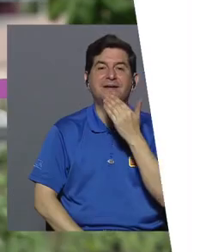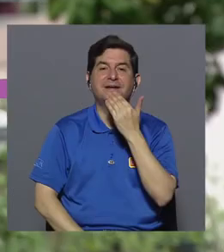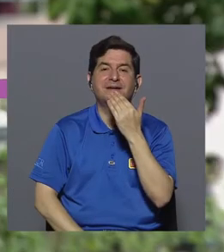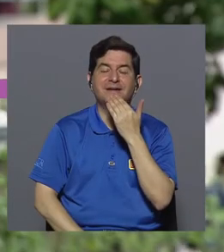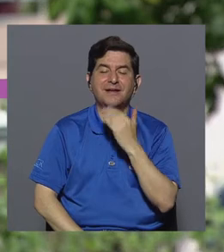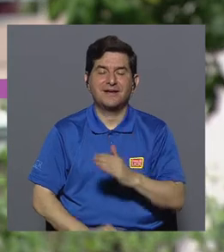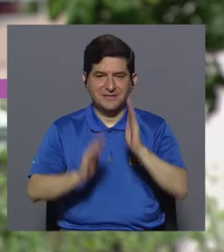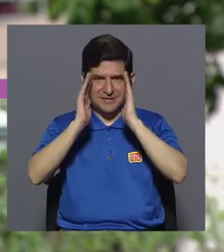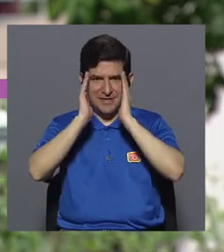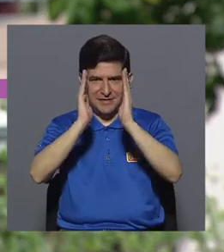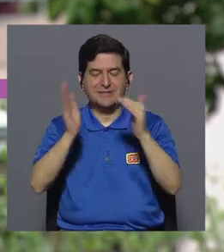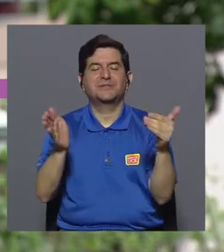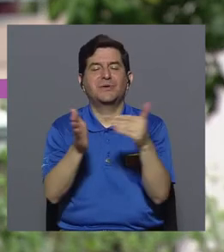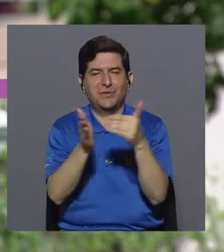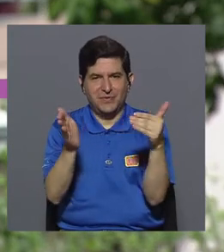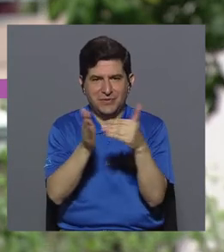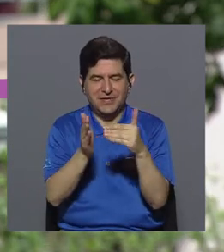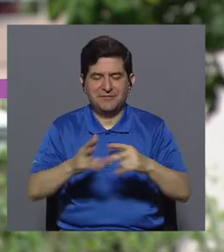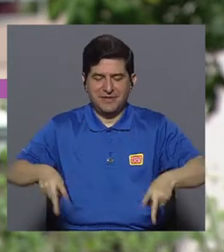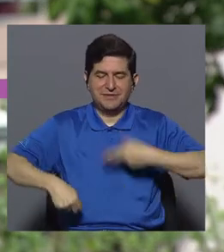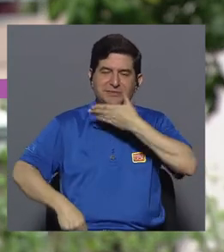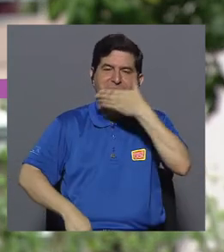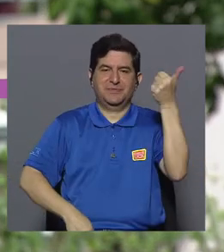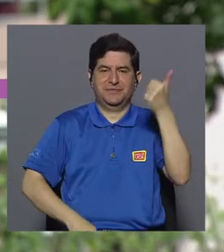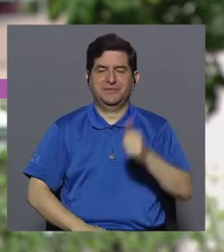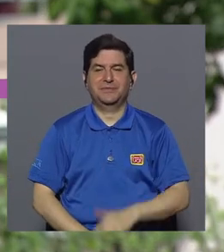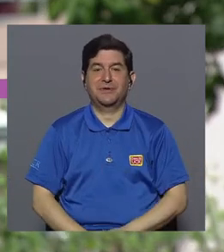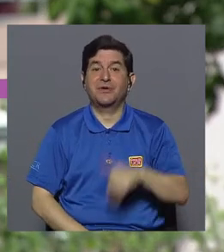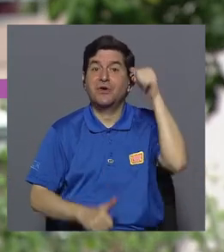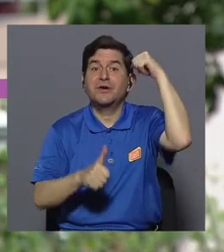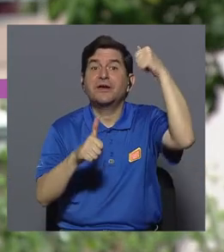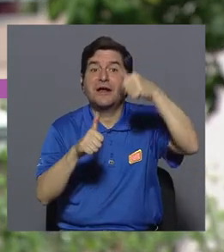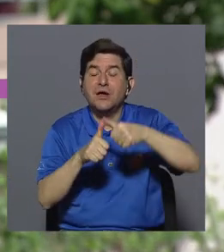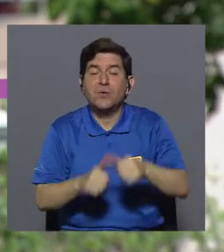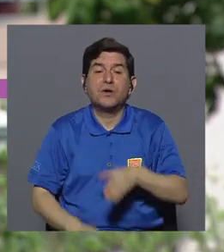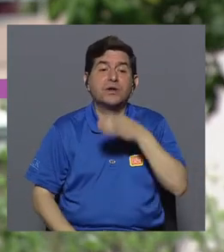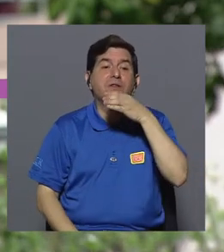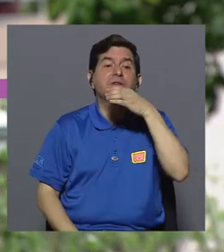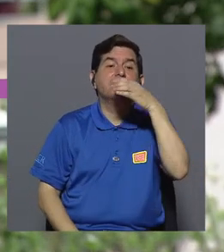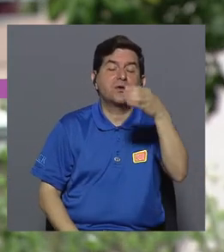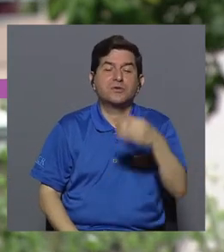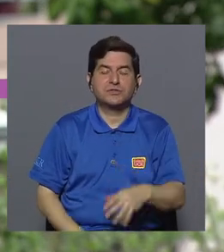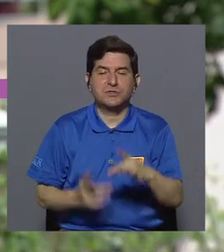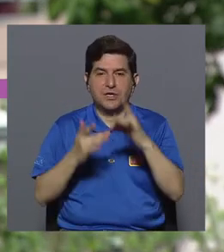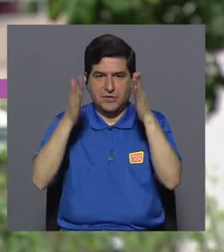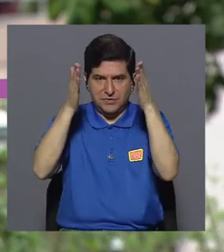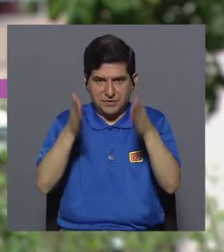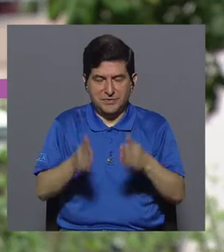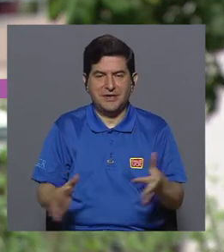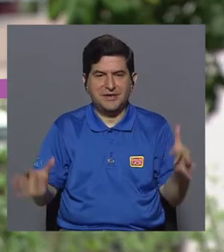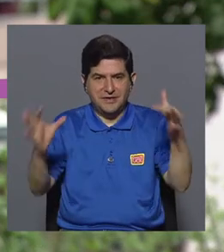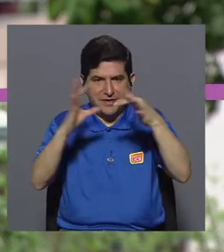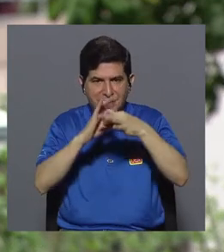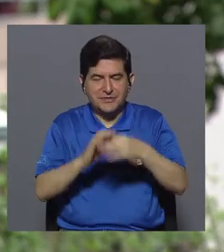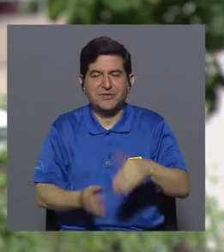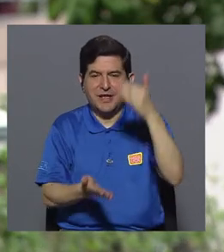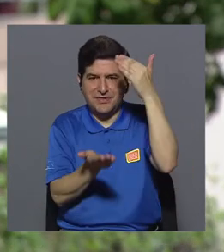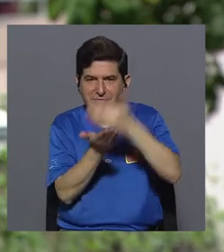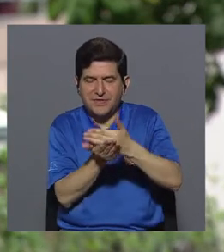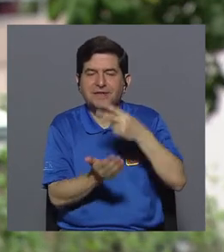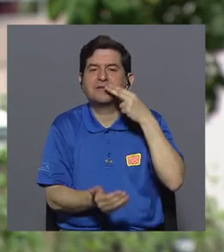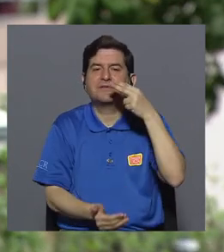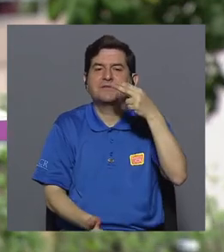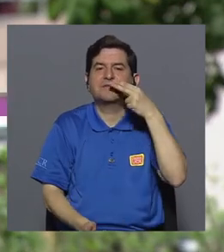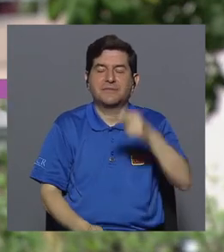Gracias por su sintonía una vez más en Vivir Mejor. Recuerde los consejos de nuestra experta acerca de la